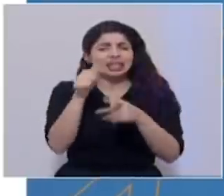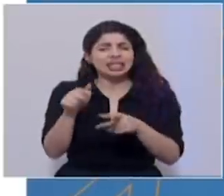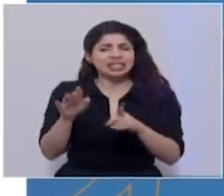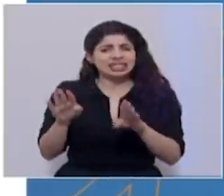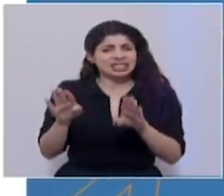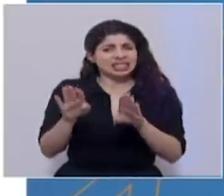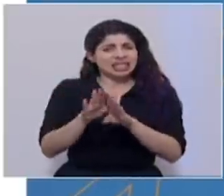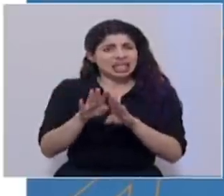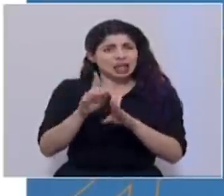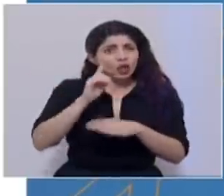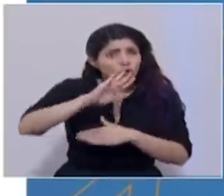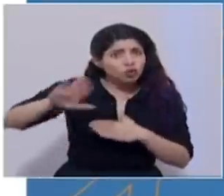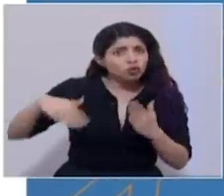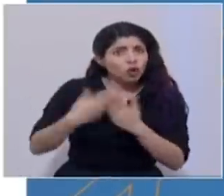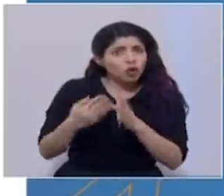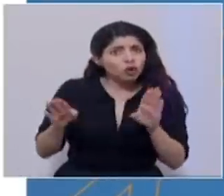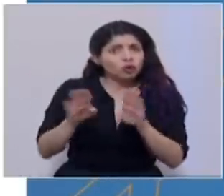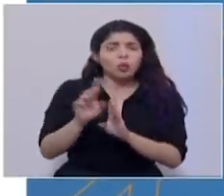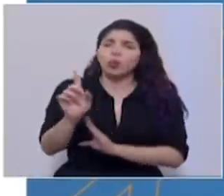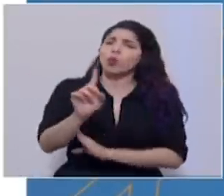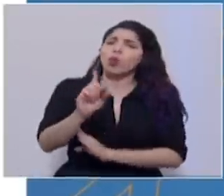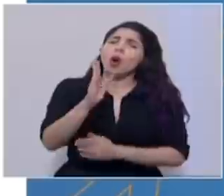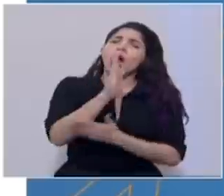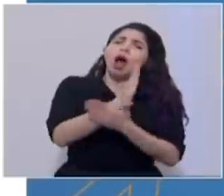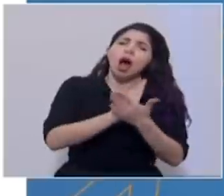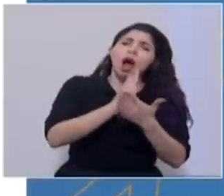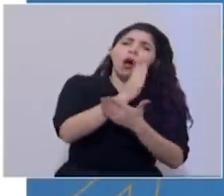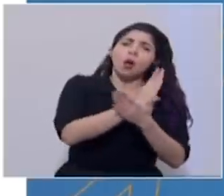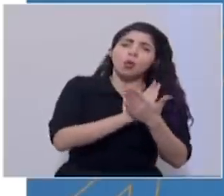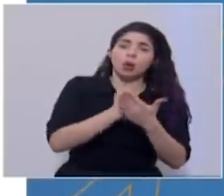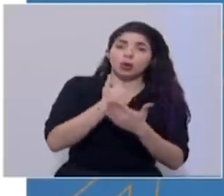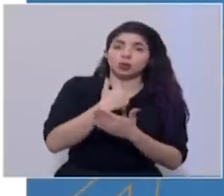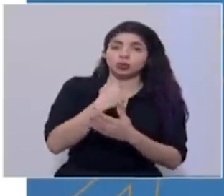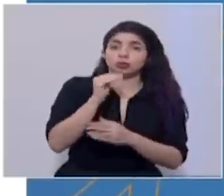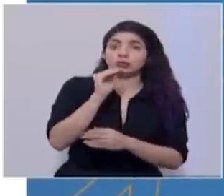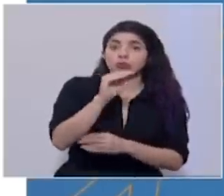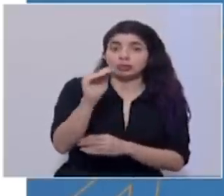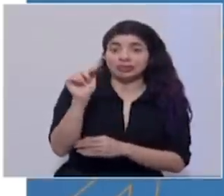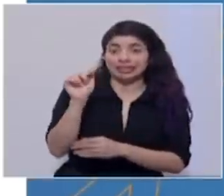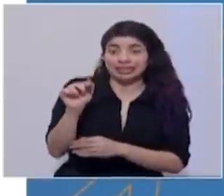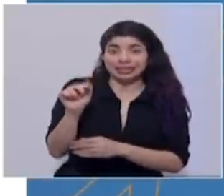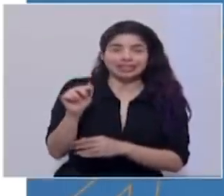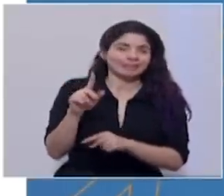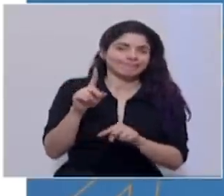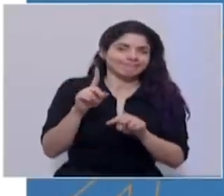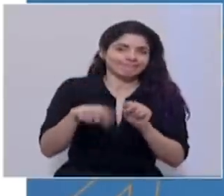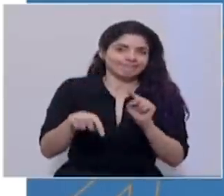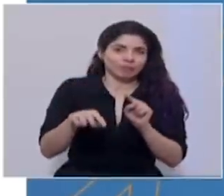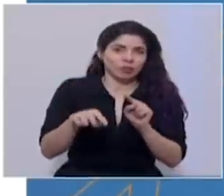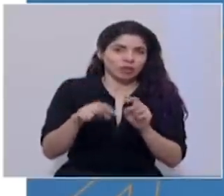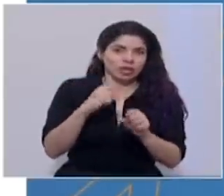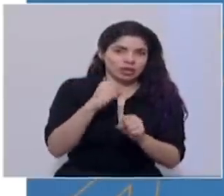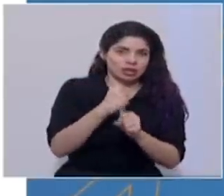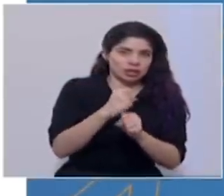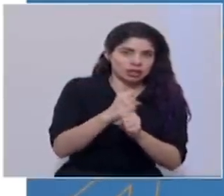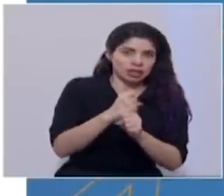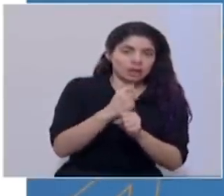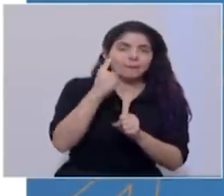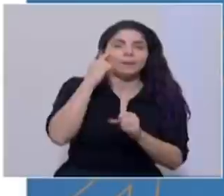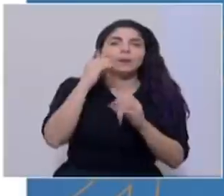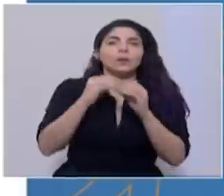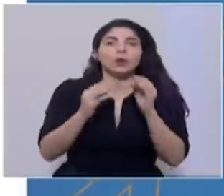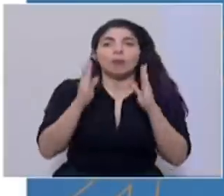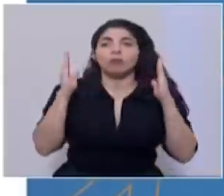es para todas las actividades. Hay algunas actividades que voy a mencionar, que las actividades sí no podrán operar, al menos en todo